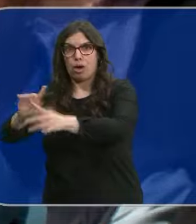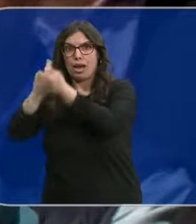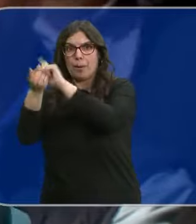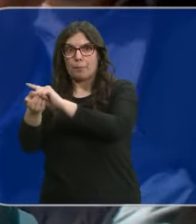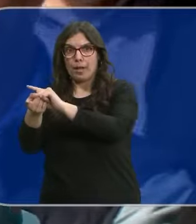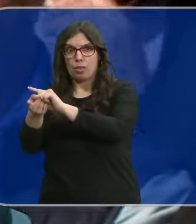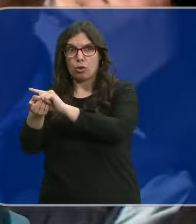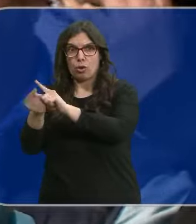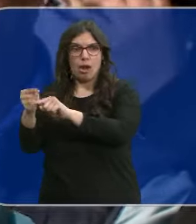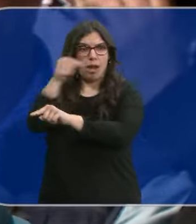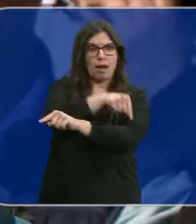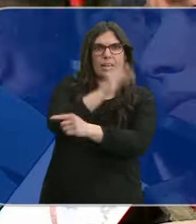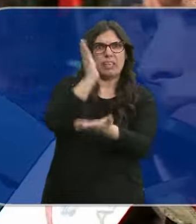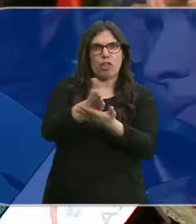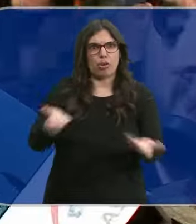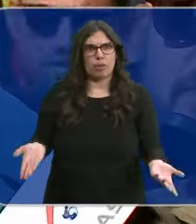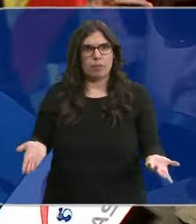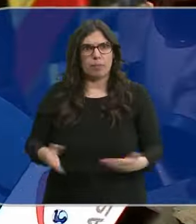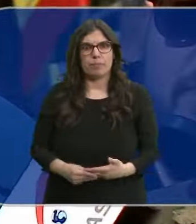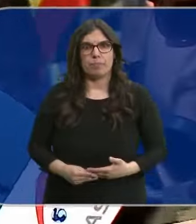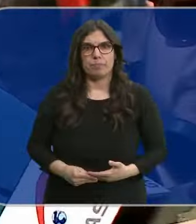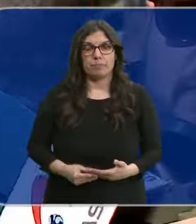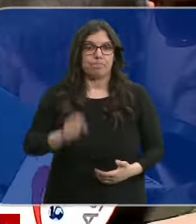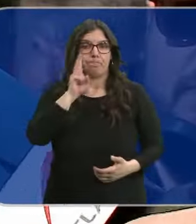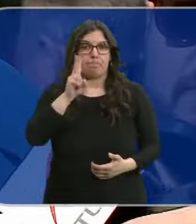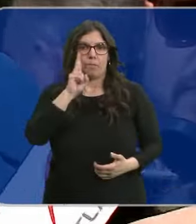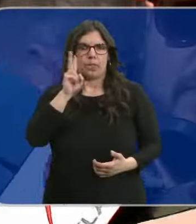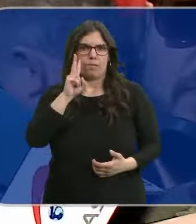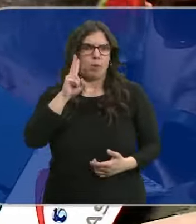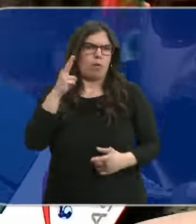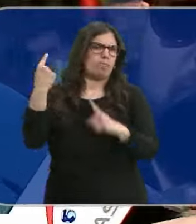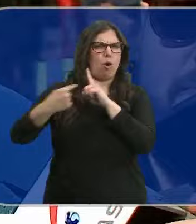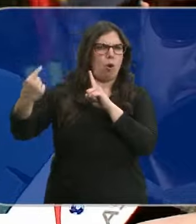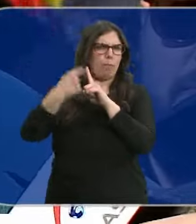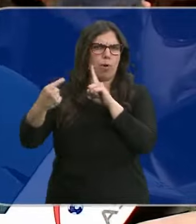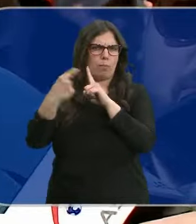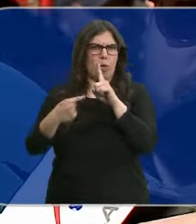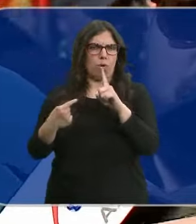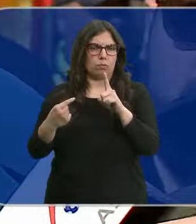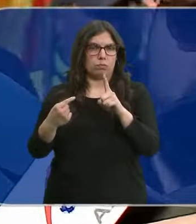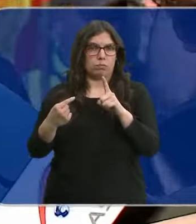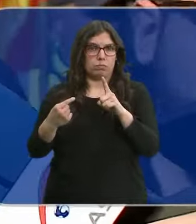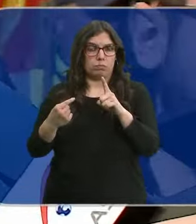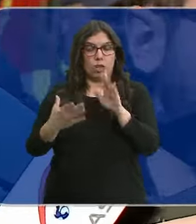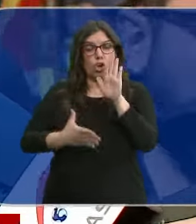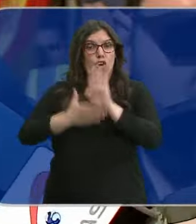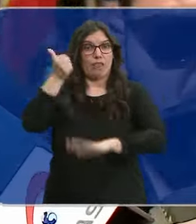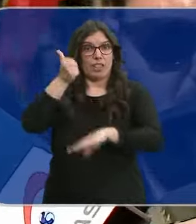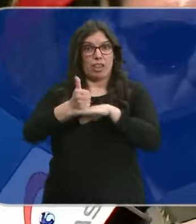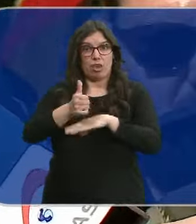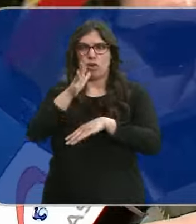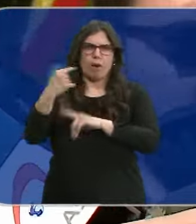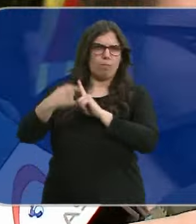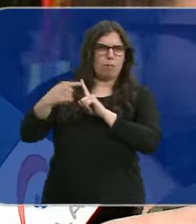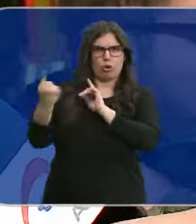de cultivo y regas la Adalau tiene sanciones. Que se ve una clara animadversión de la comunidad de la Confederación